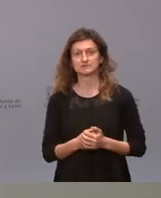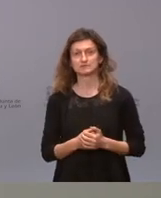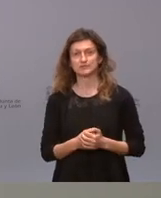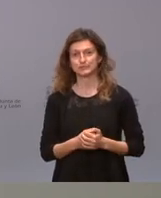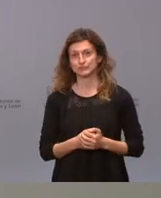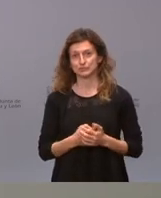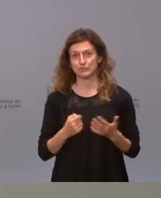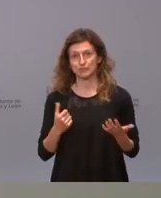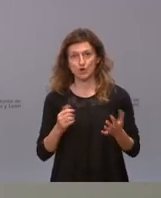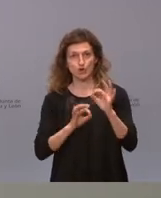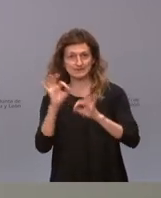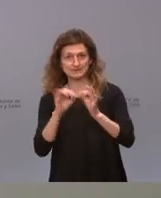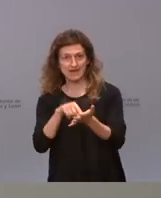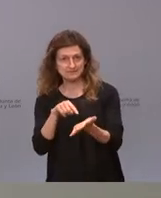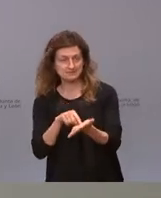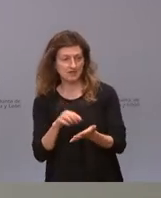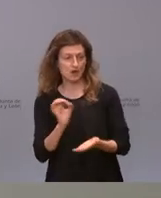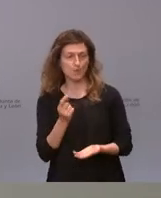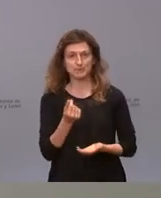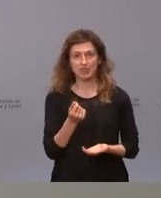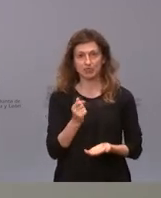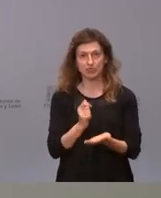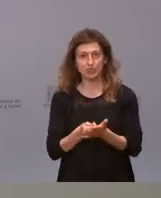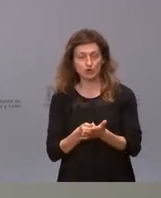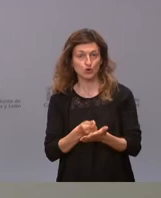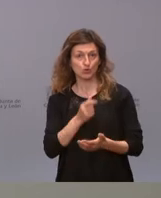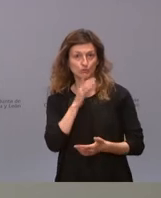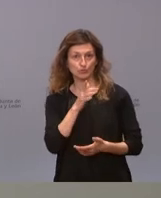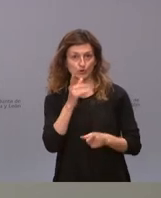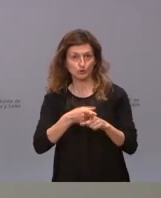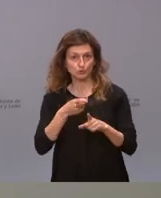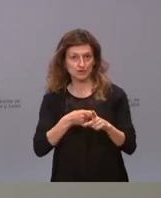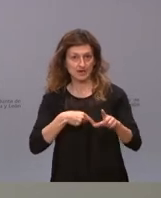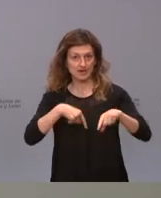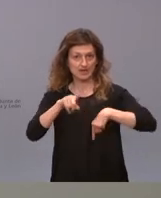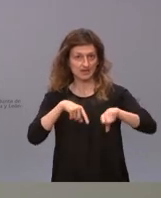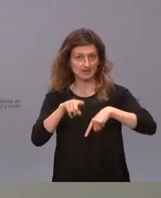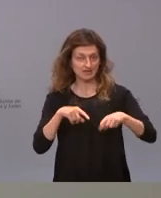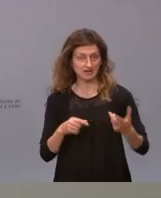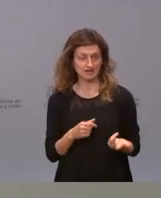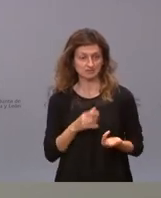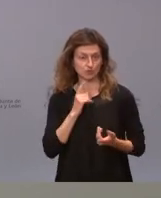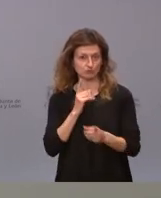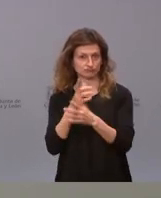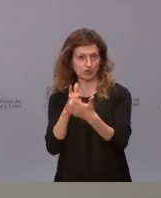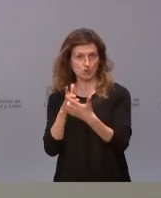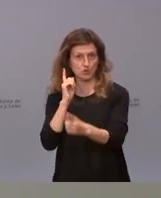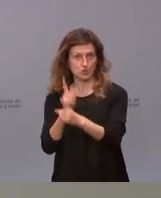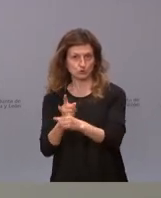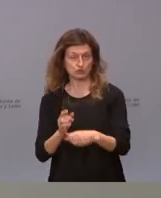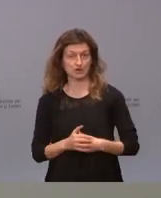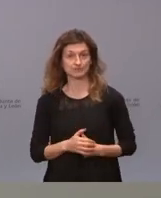una tasa o algún tipo de coste para la circulación por estas carteras porque desde luego lucharíamos contra él estamos